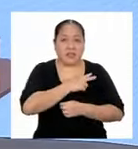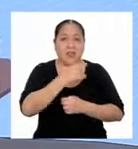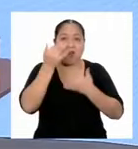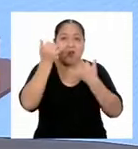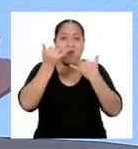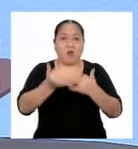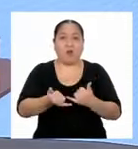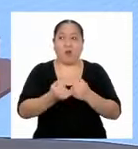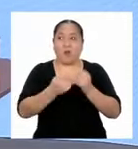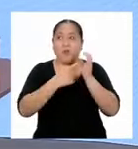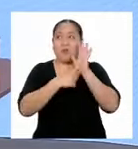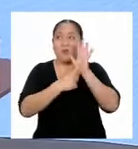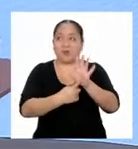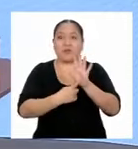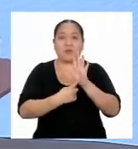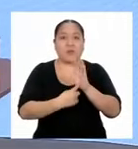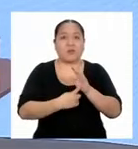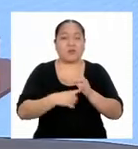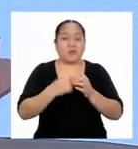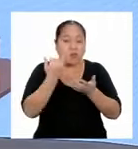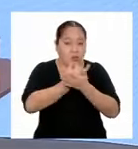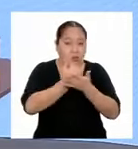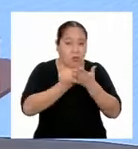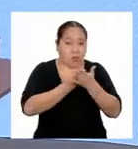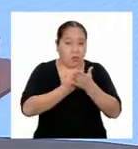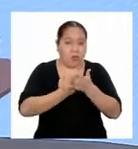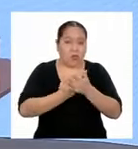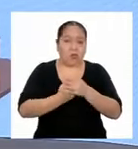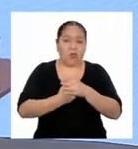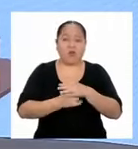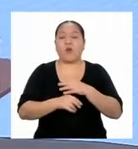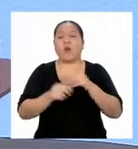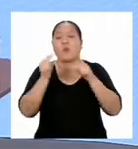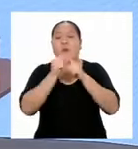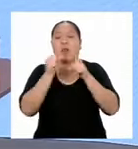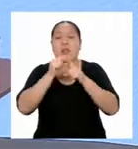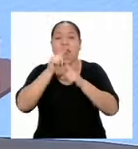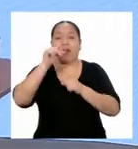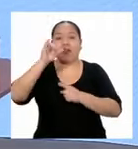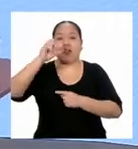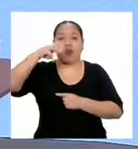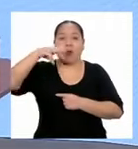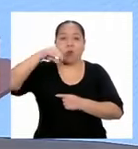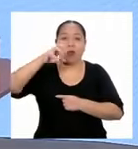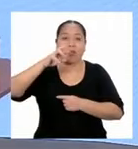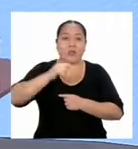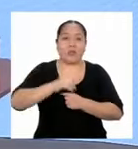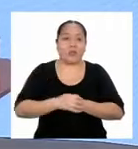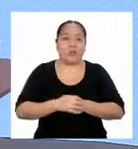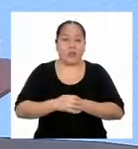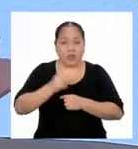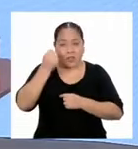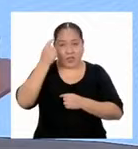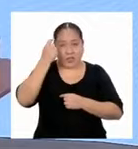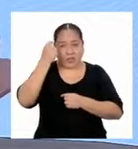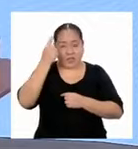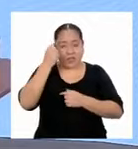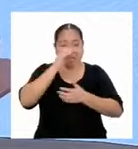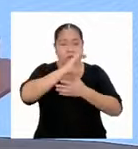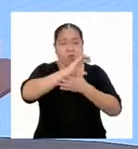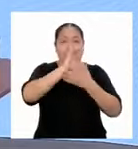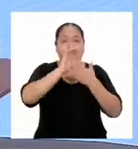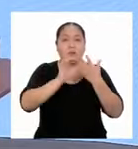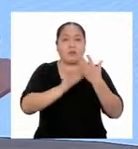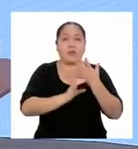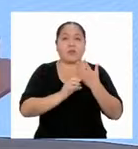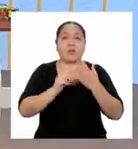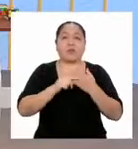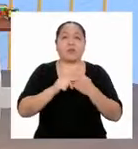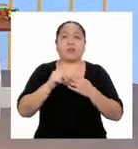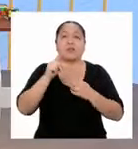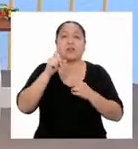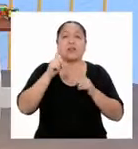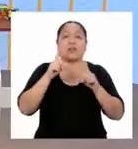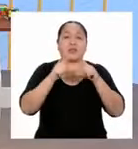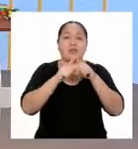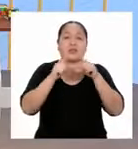hoy expresamos con dibujos y con lenguaje geométrico la comprensión de las propiedades de semejanza de un triángulo.